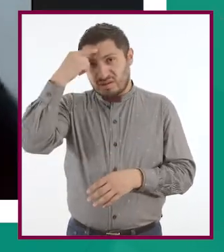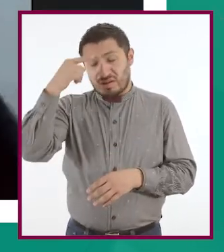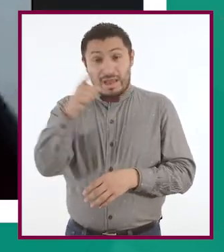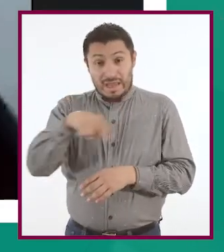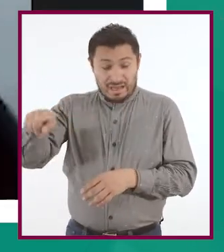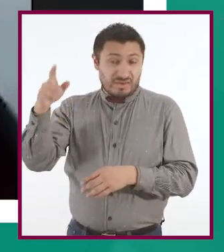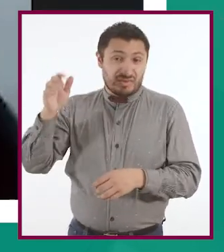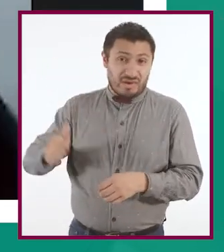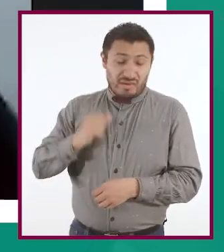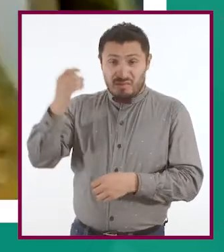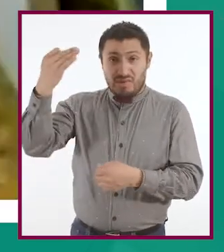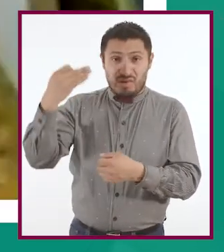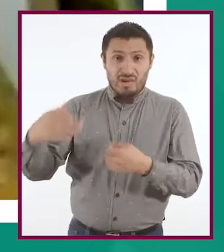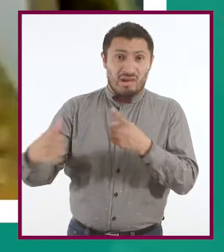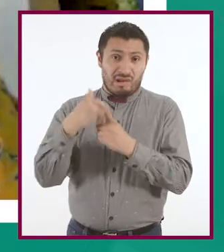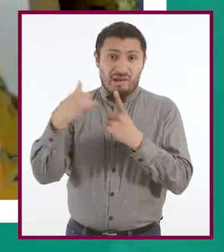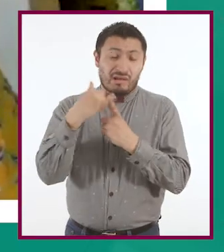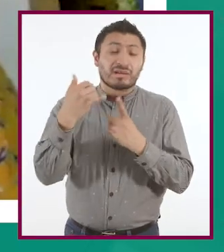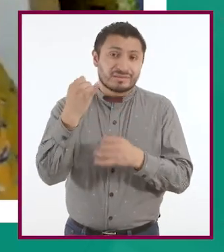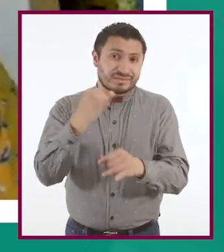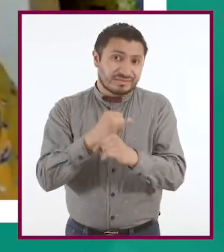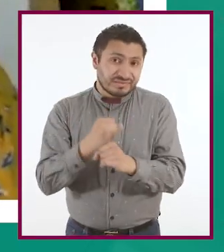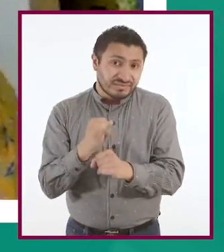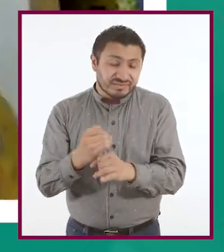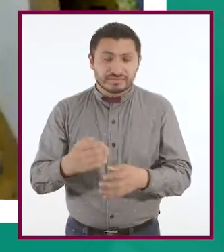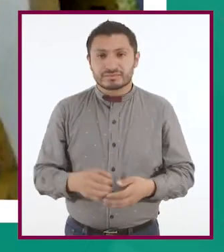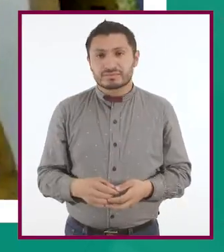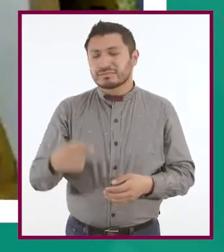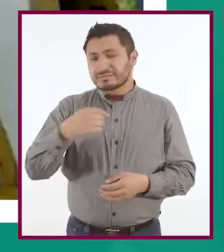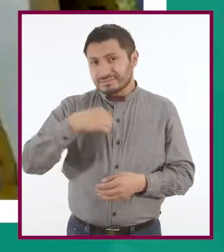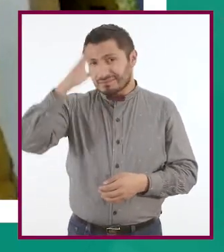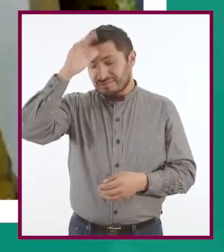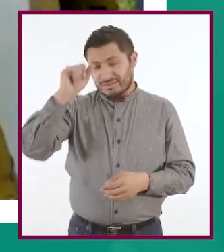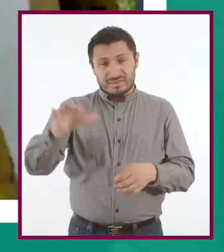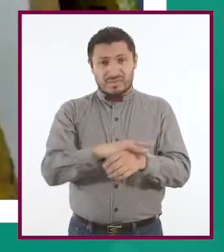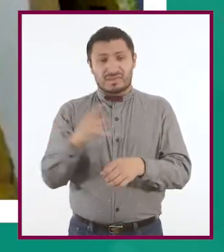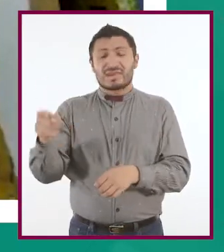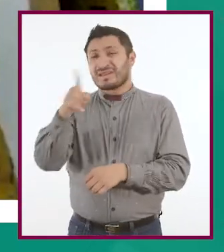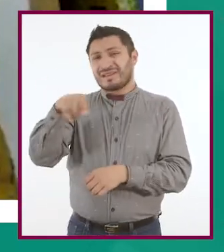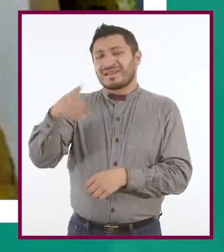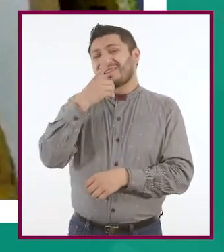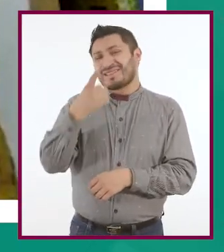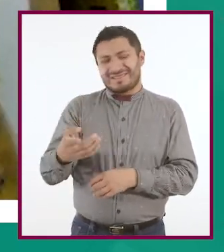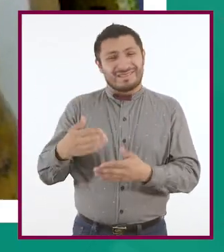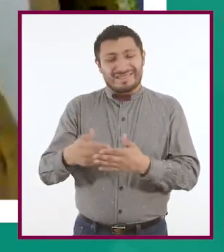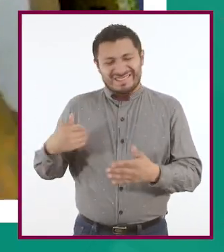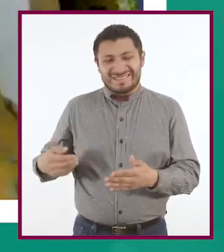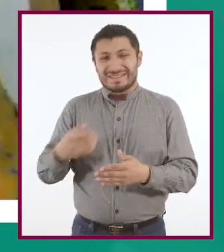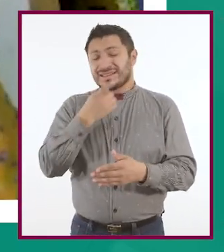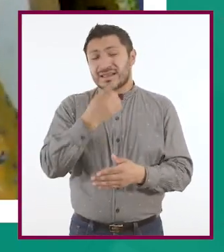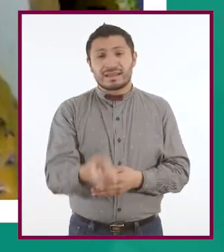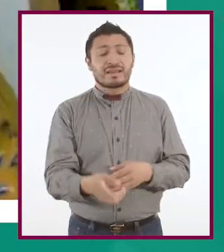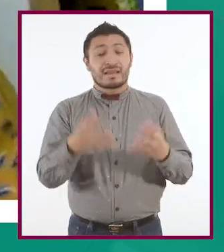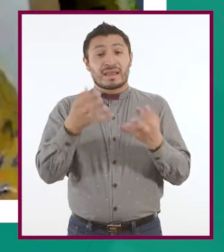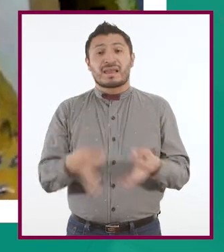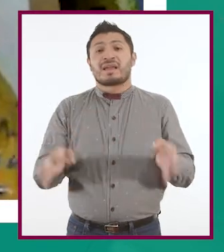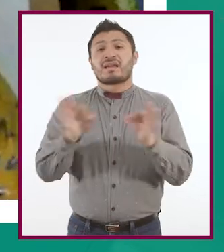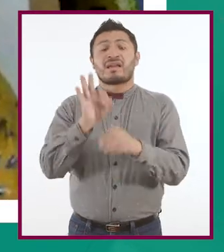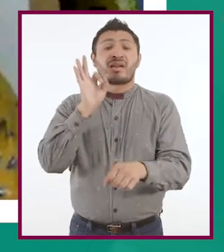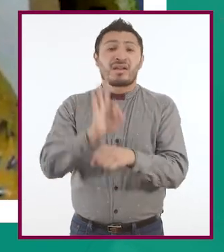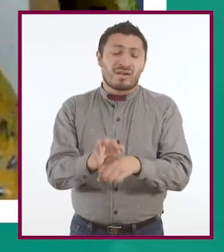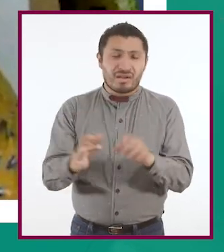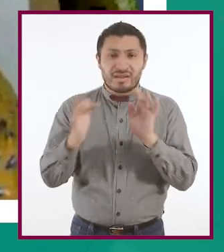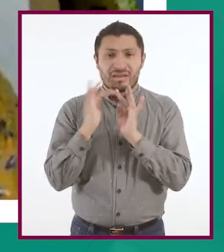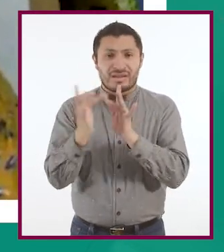ciberbullying. Yo estoy de acuerdo con ello, porque, pues como decía hace un momento, es muy importante proteger